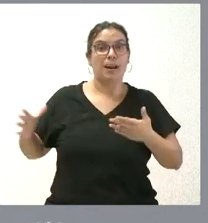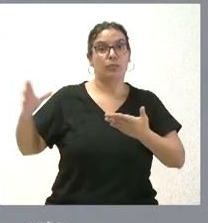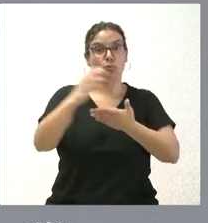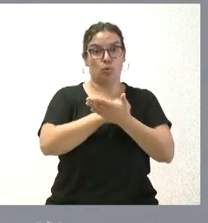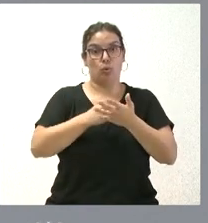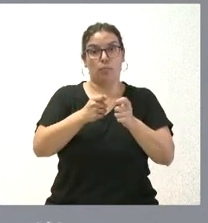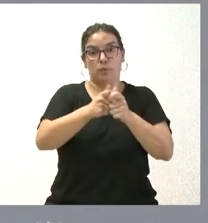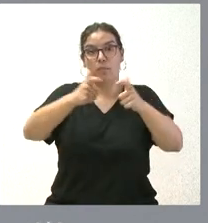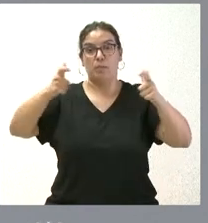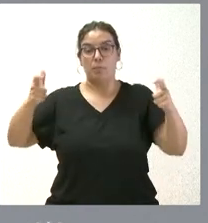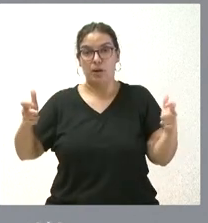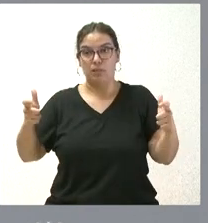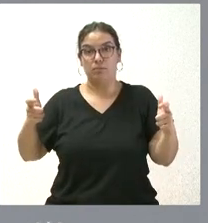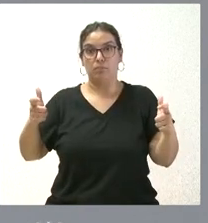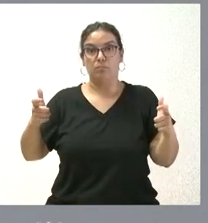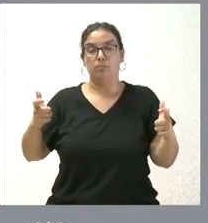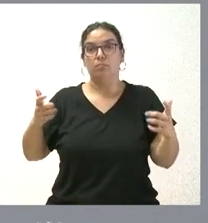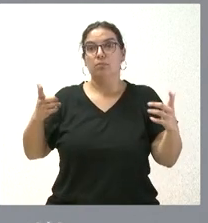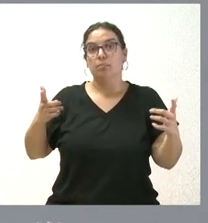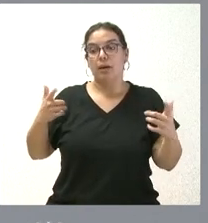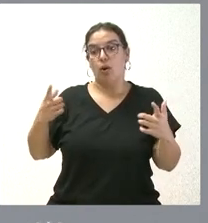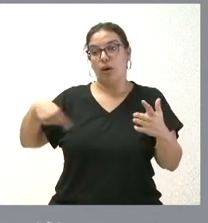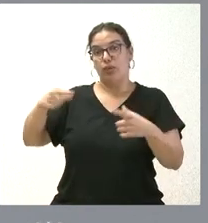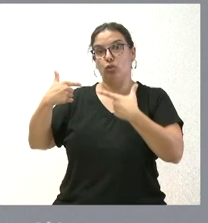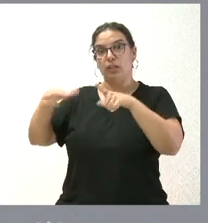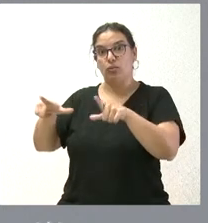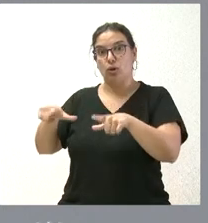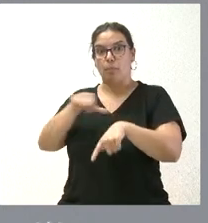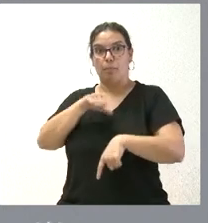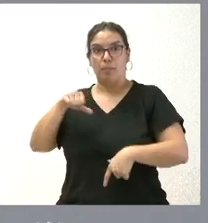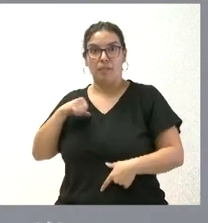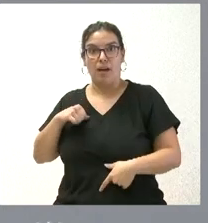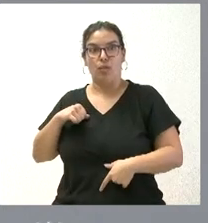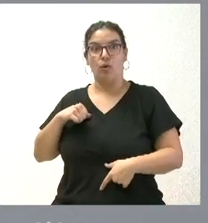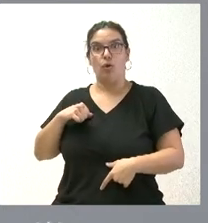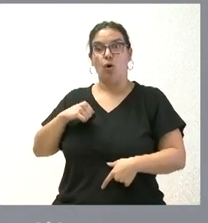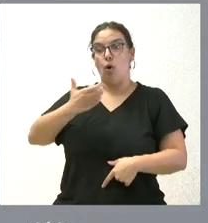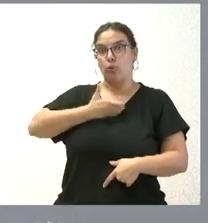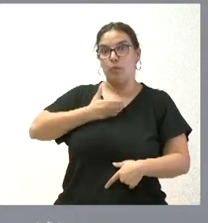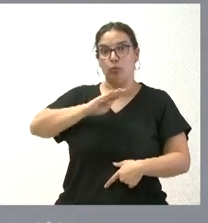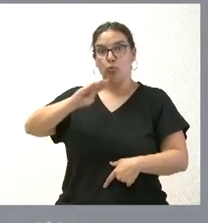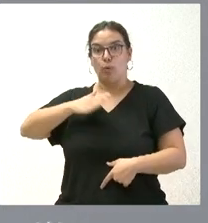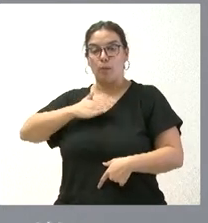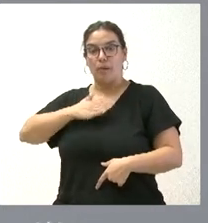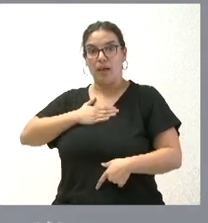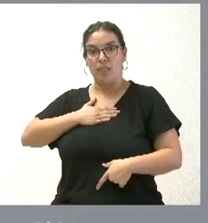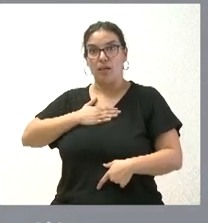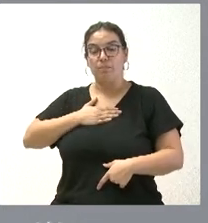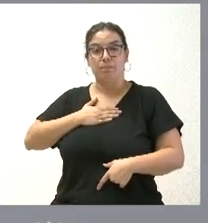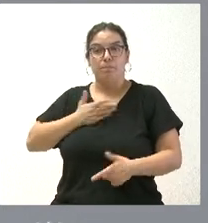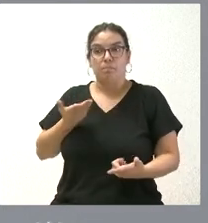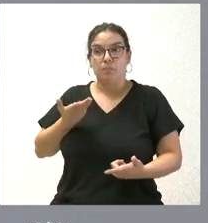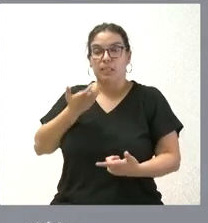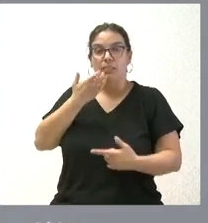y no contar con este sector productivo que crea empleo y riqueza ni contar con las corporaciones locales hubiera excluido radicalmente